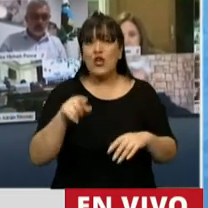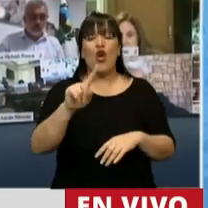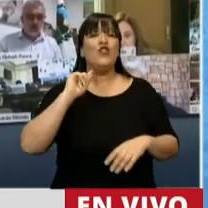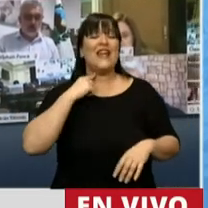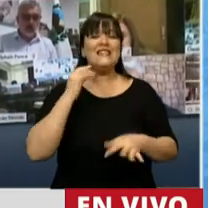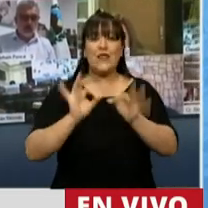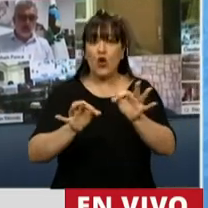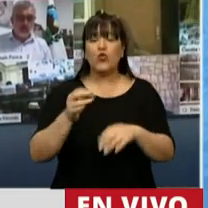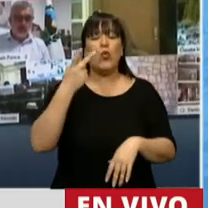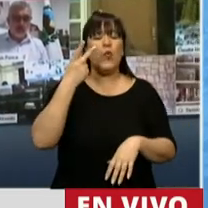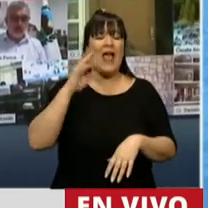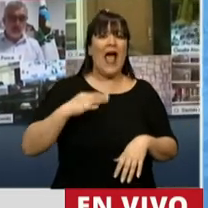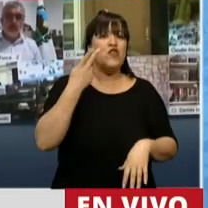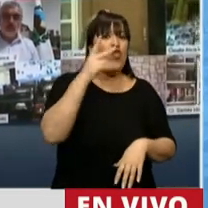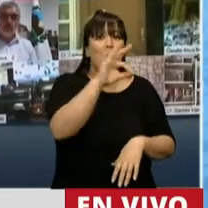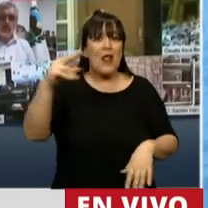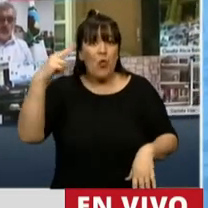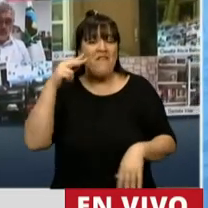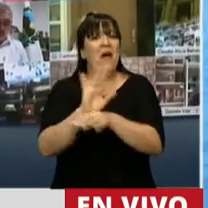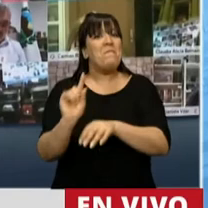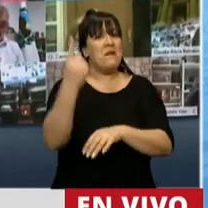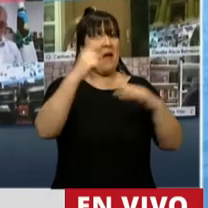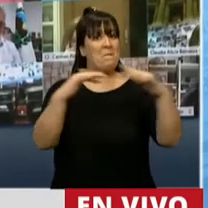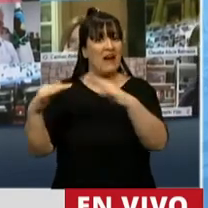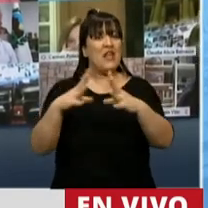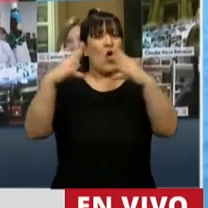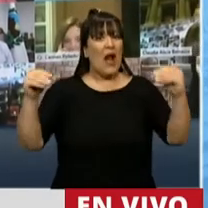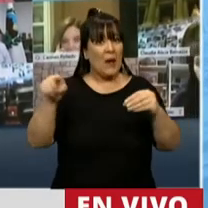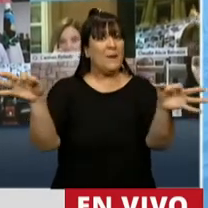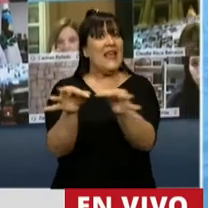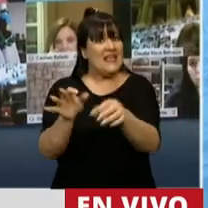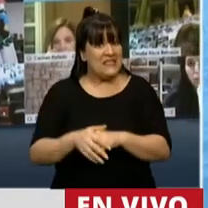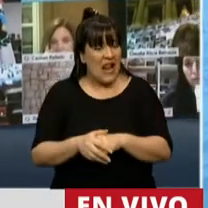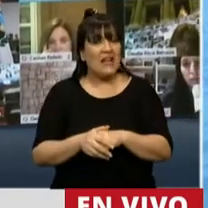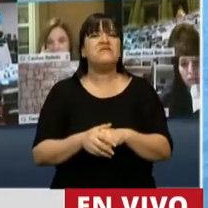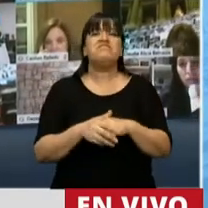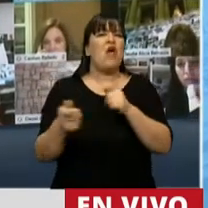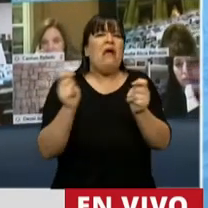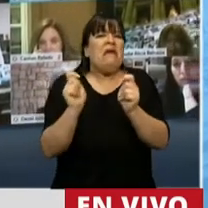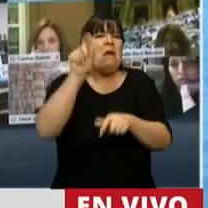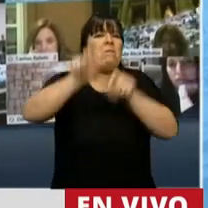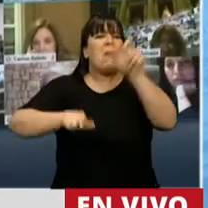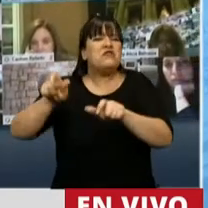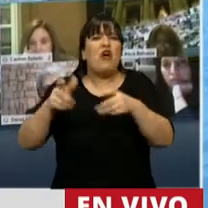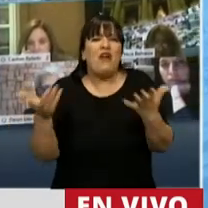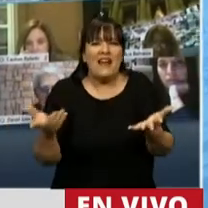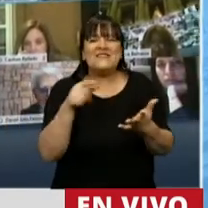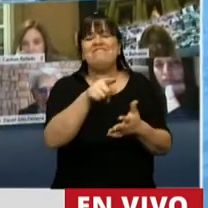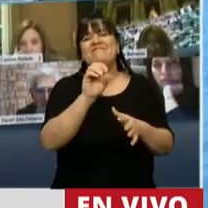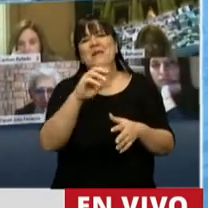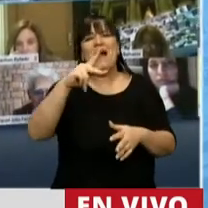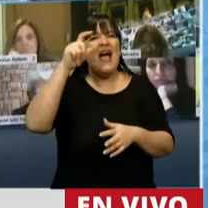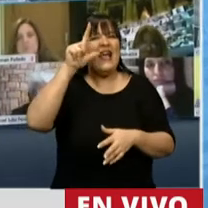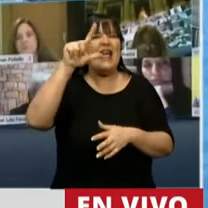octubre de 2009, el primer partido de rugby en las Islas Malvinas con ciudadanos, llamados por ellos Kelper,